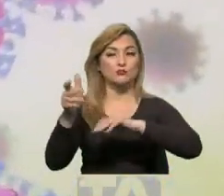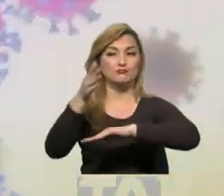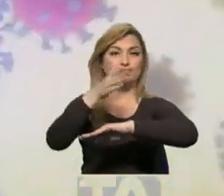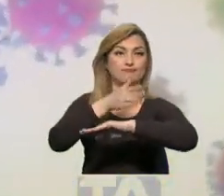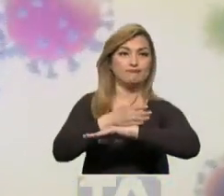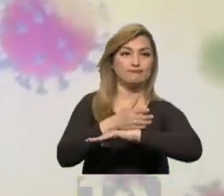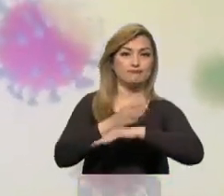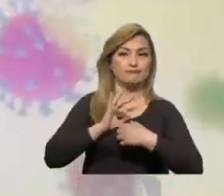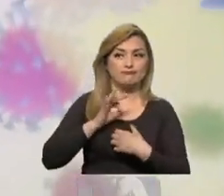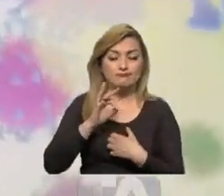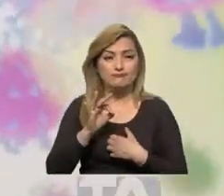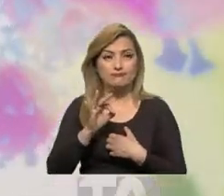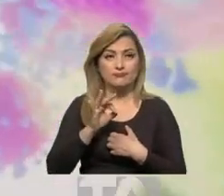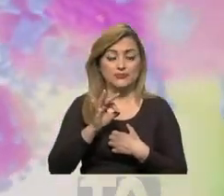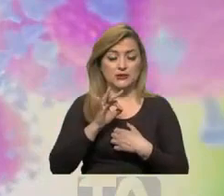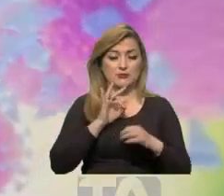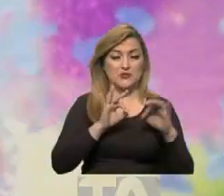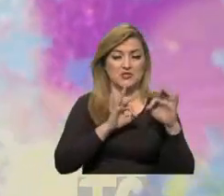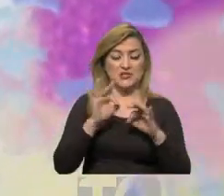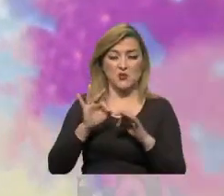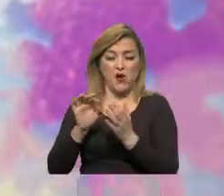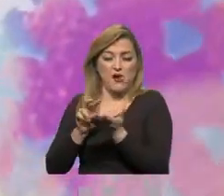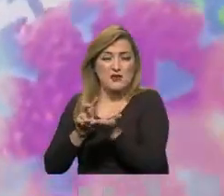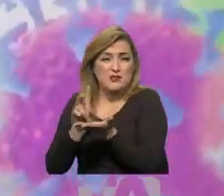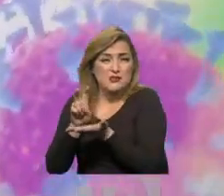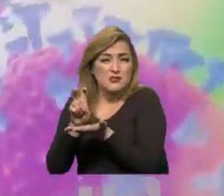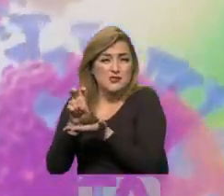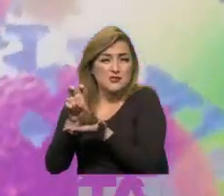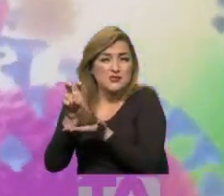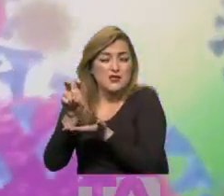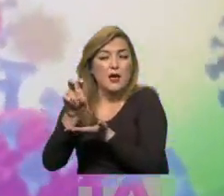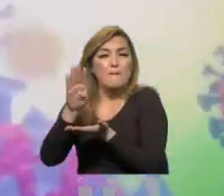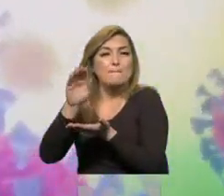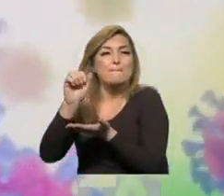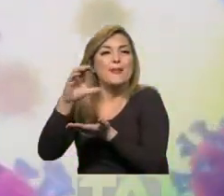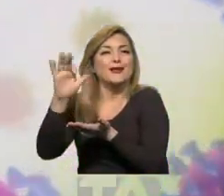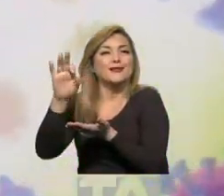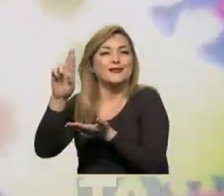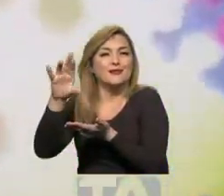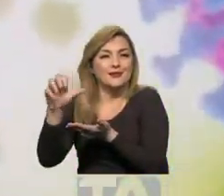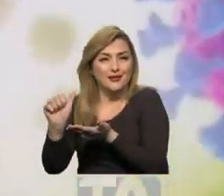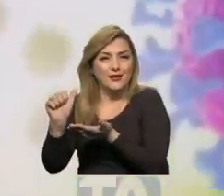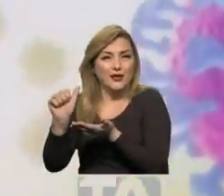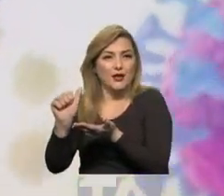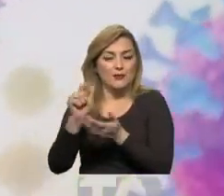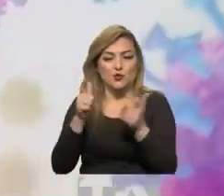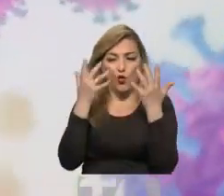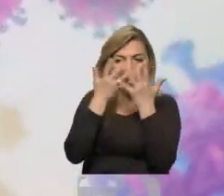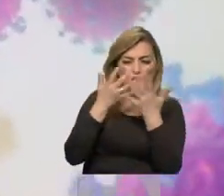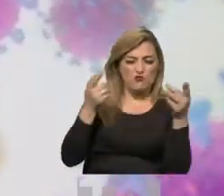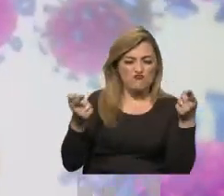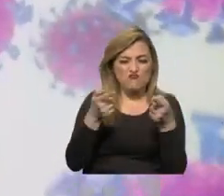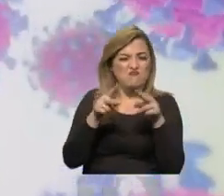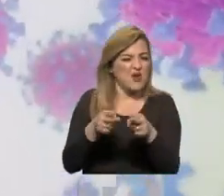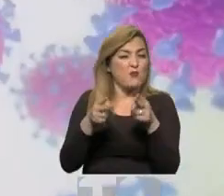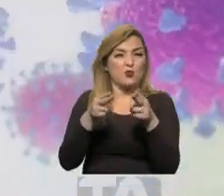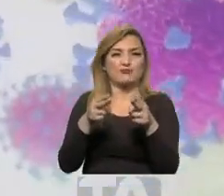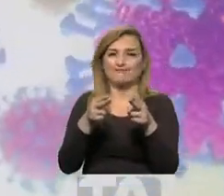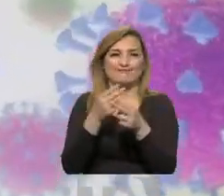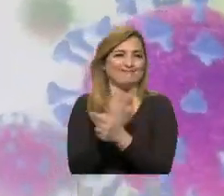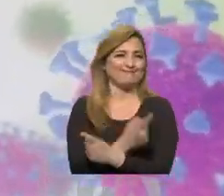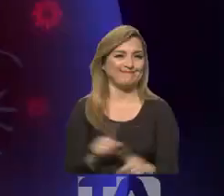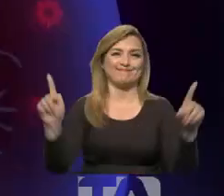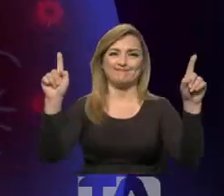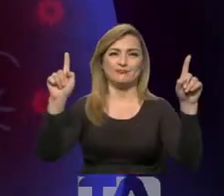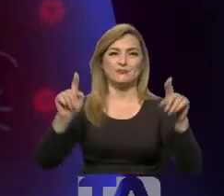podían confundir entre un virus y una bacteria. Creemos que esta diferencia actualmente pues ya se ha esclarecido. Es importante